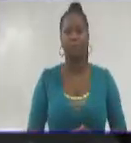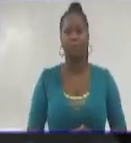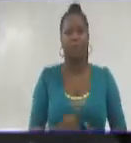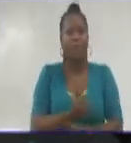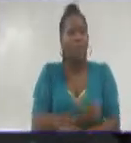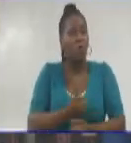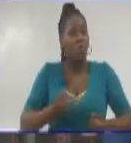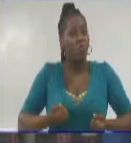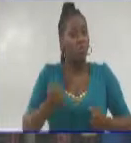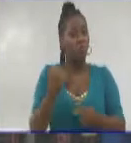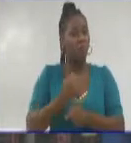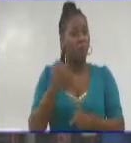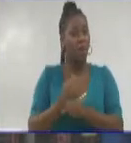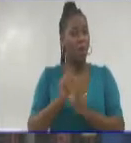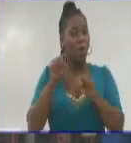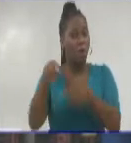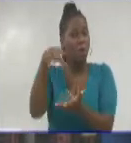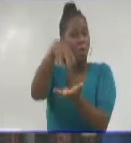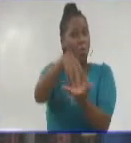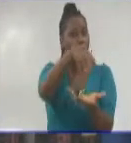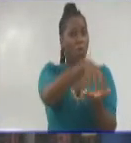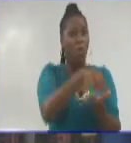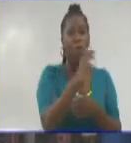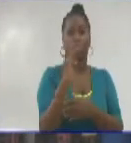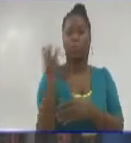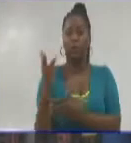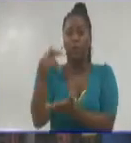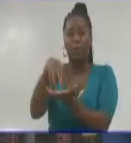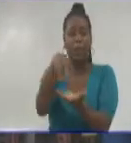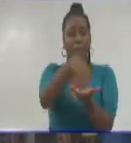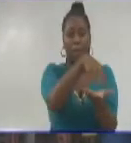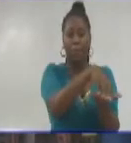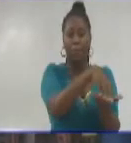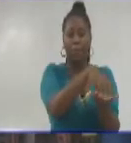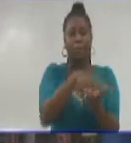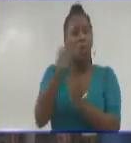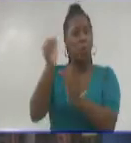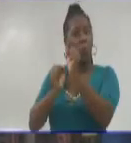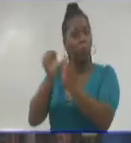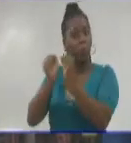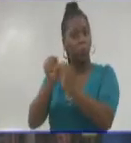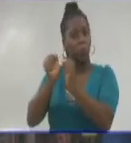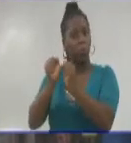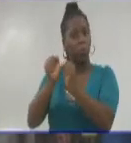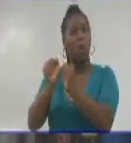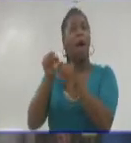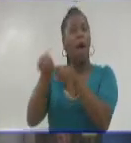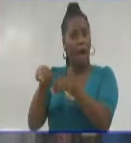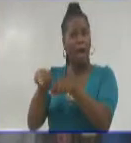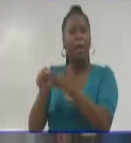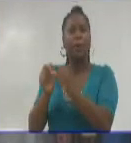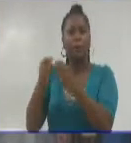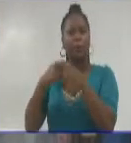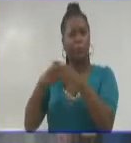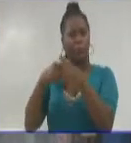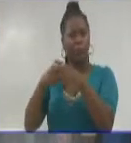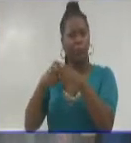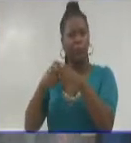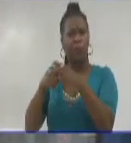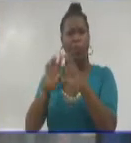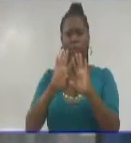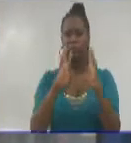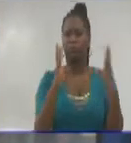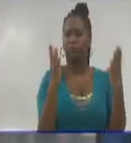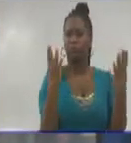áreas claves. Nos queda bastante trabajo en tres áreas que bien definidas. El área de basculador, con algunos trabajos específicos que tenemos que hacer en el virador de los carros jaulas,